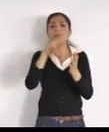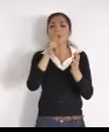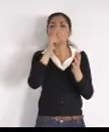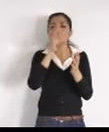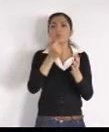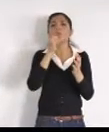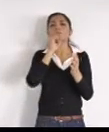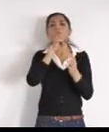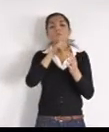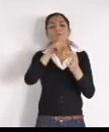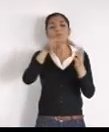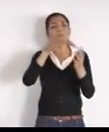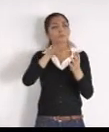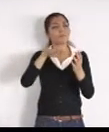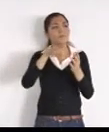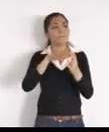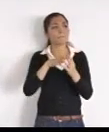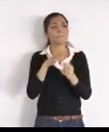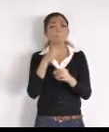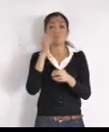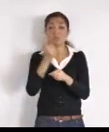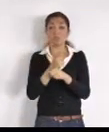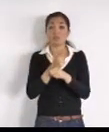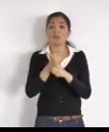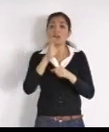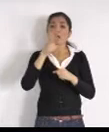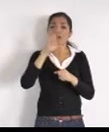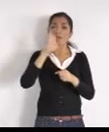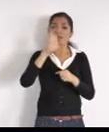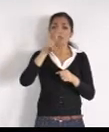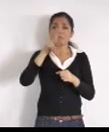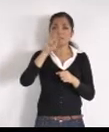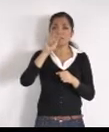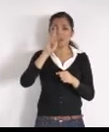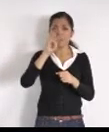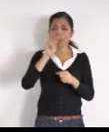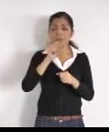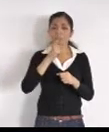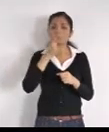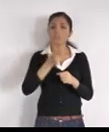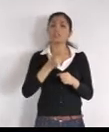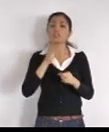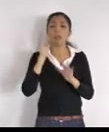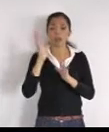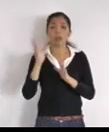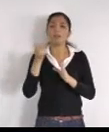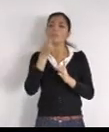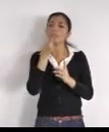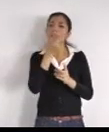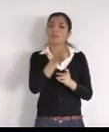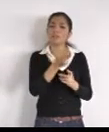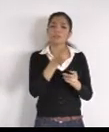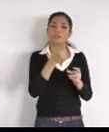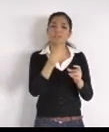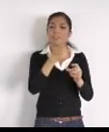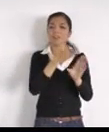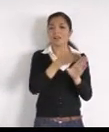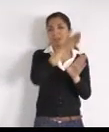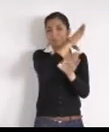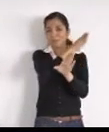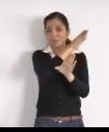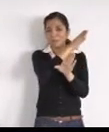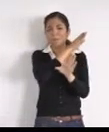tengo el reporte, que comentó, la pregunta, en el chat pasado, retiramos, que estamos, con la proyección, de las potabilizadoras, para mejorar,